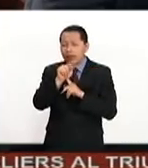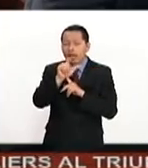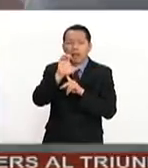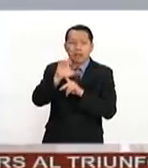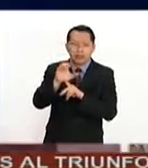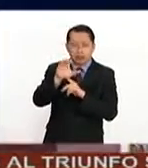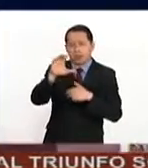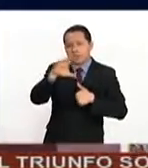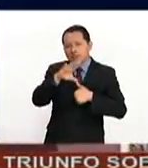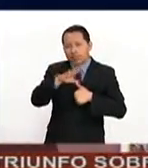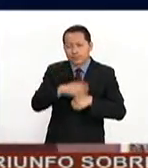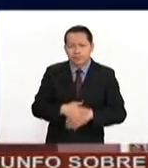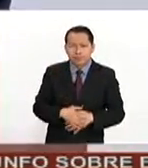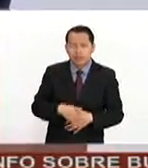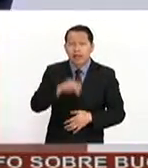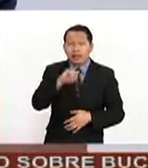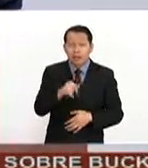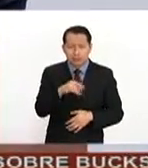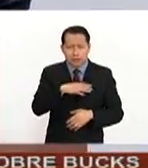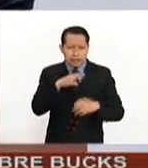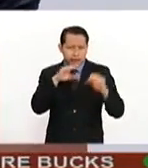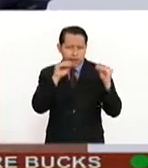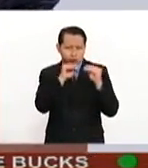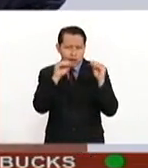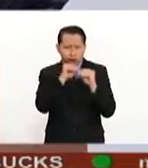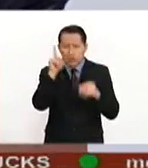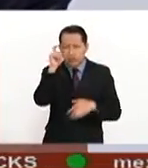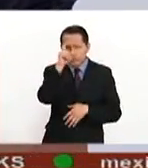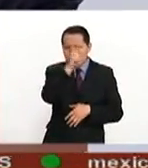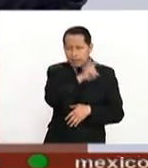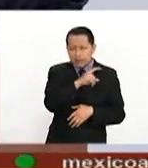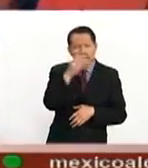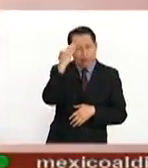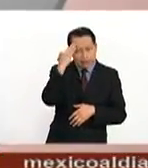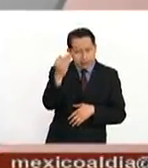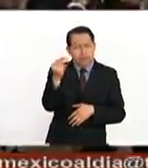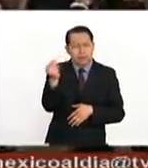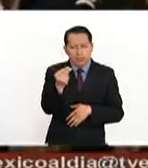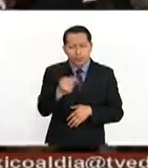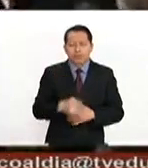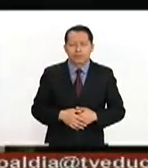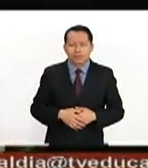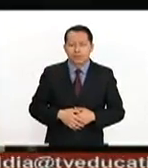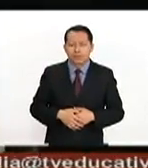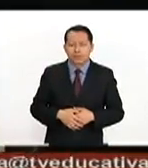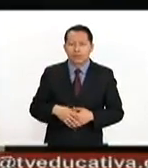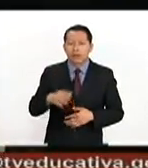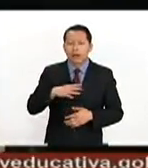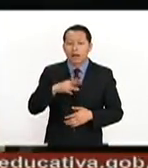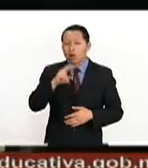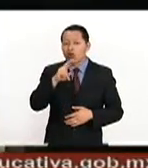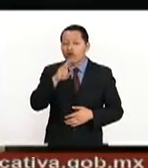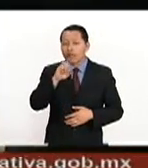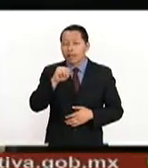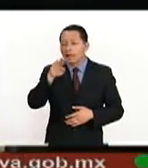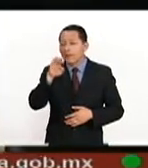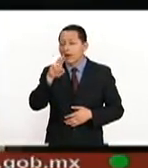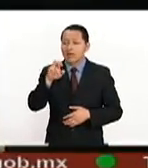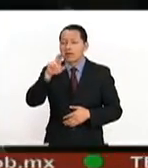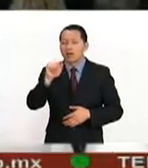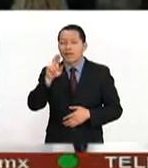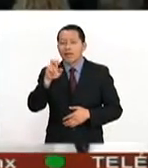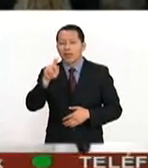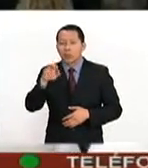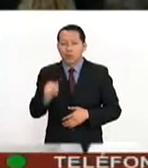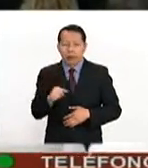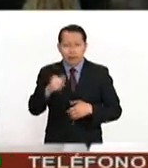Comercio. Será una negociación compleja que llevará su tiempo. El corresponsal Rubén Barrera Ventura informa